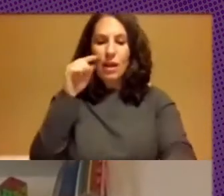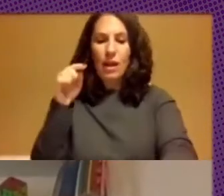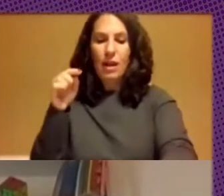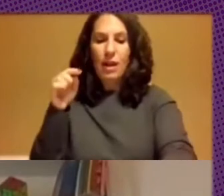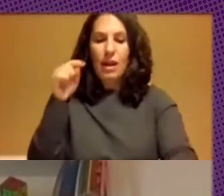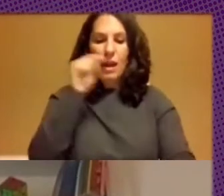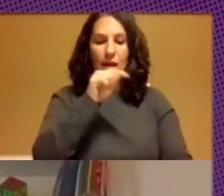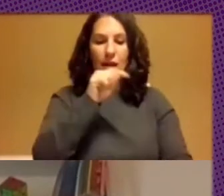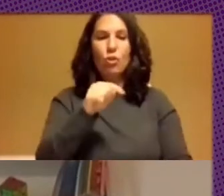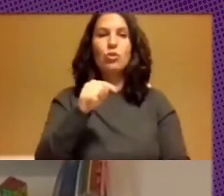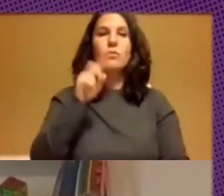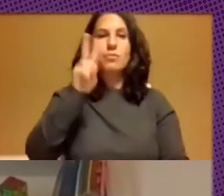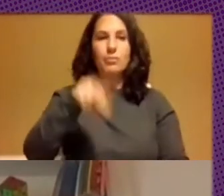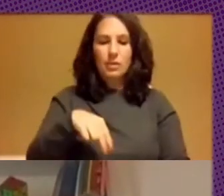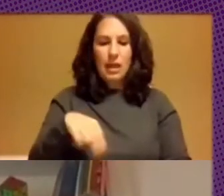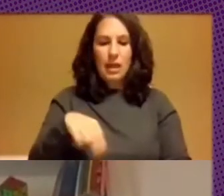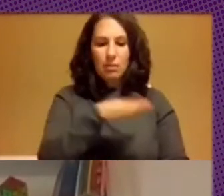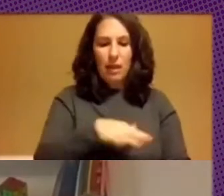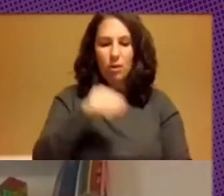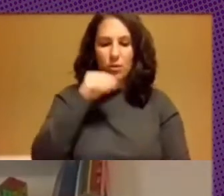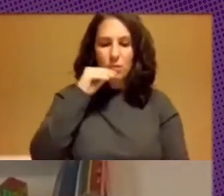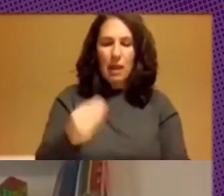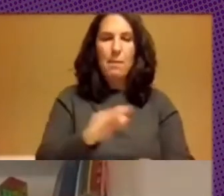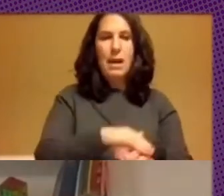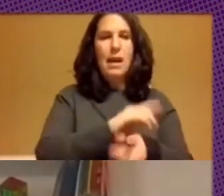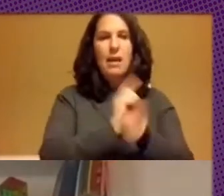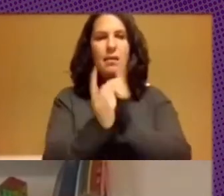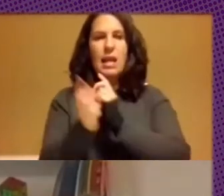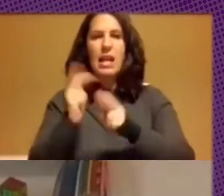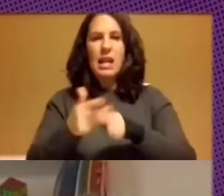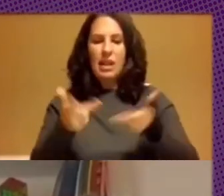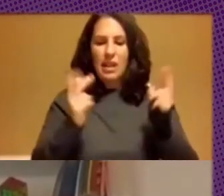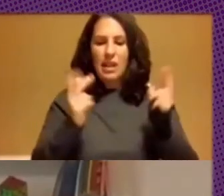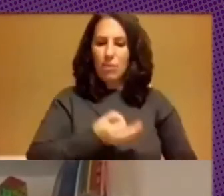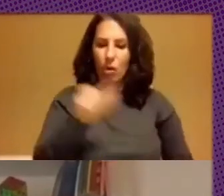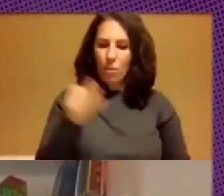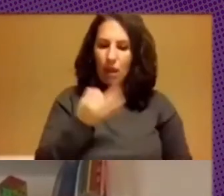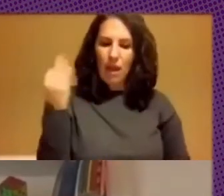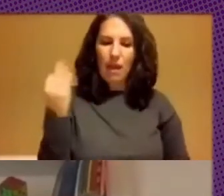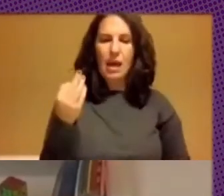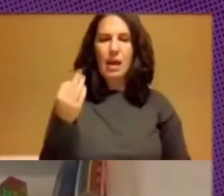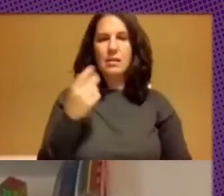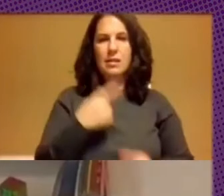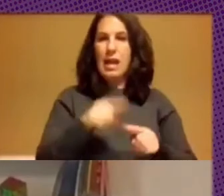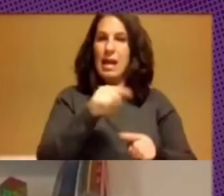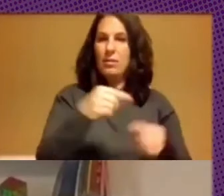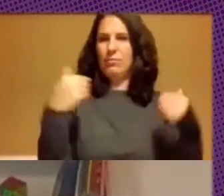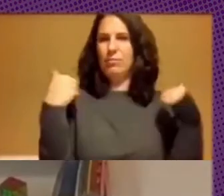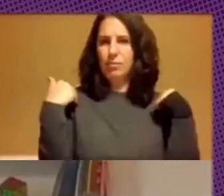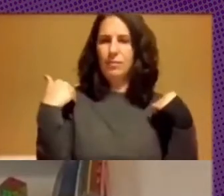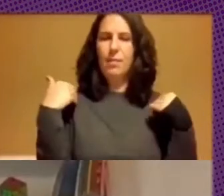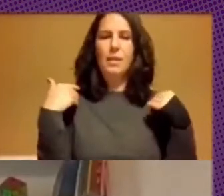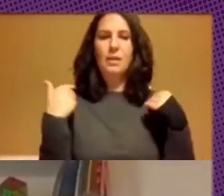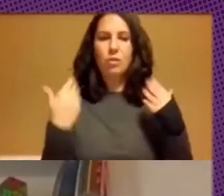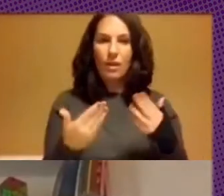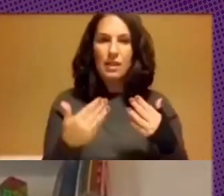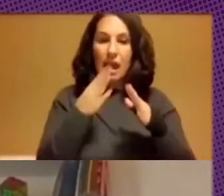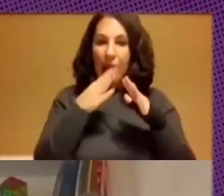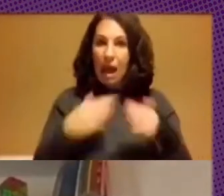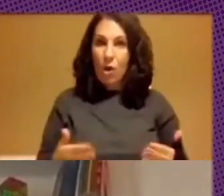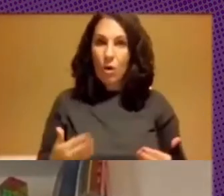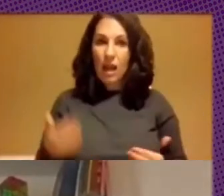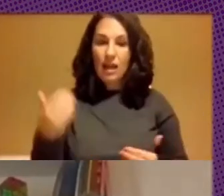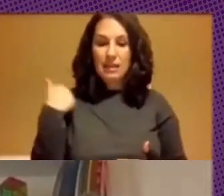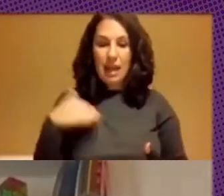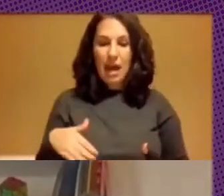compartir sus materiales con licencias apropiadas con formatos apropiados entonces de alguna manera el día de hoy llegamos